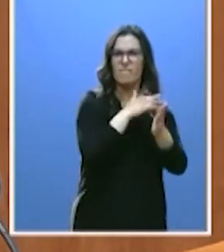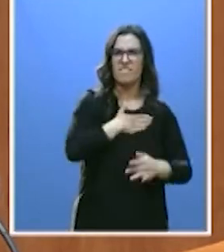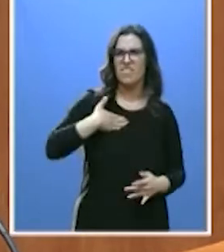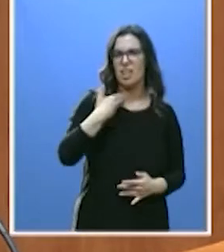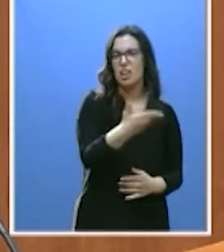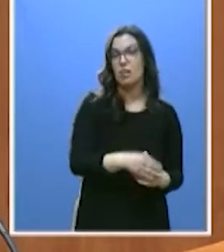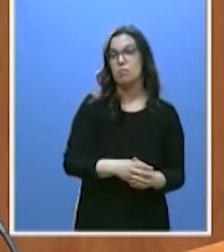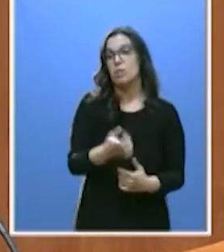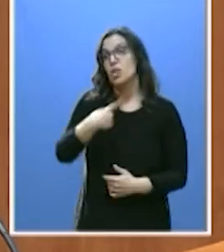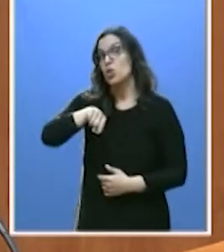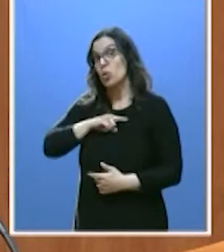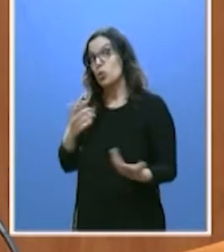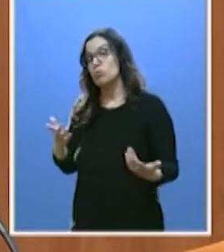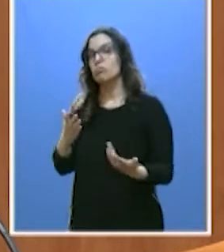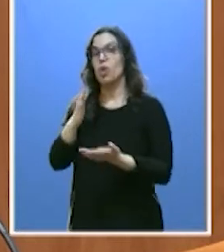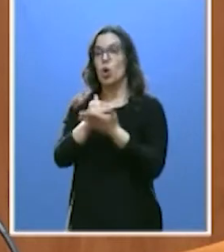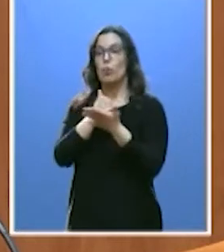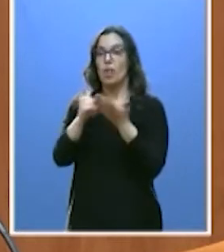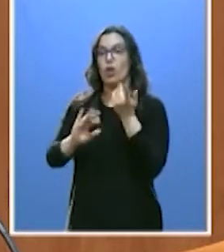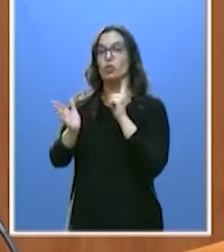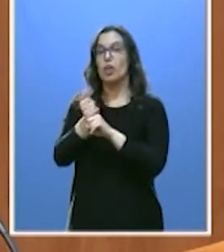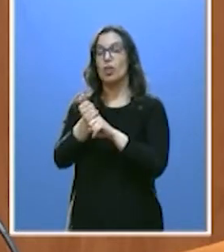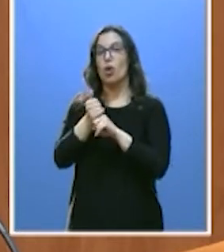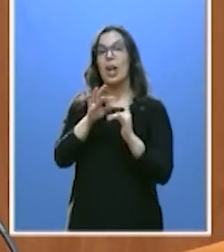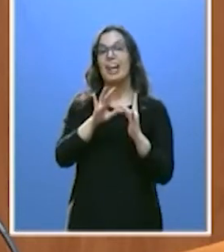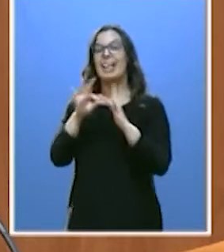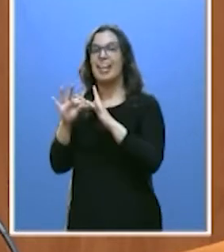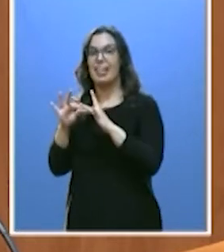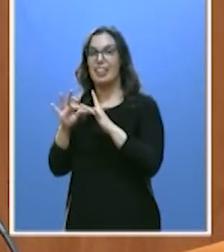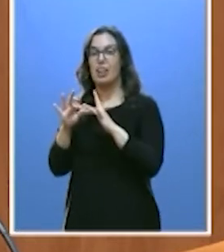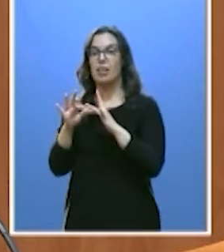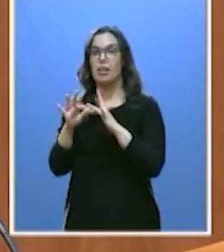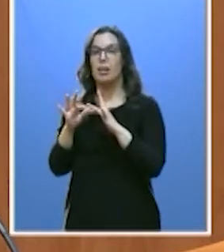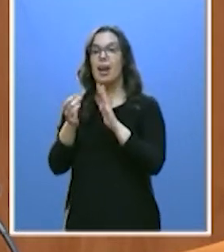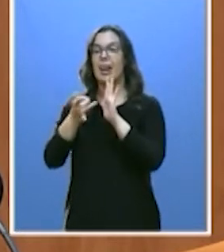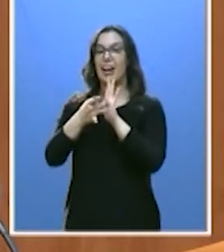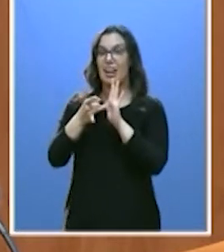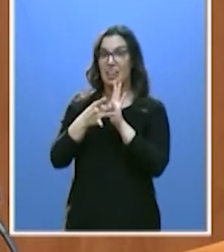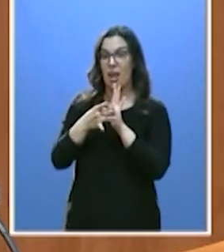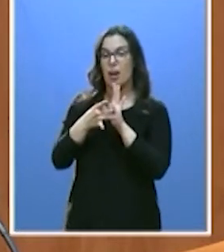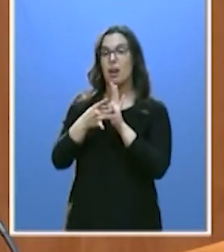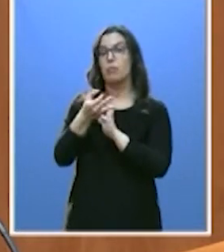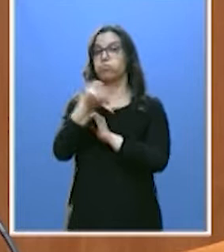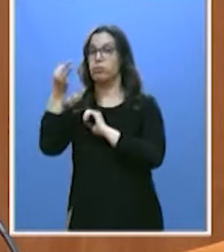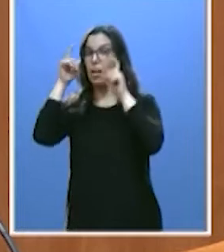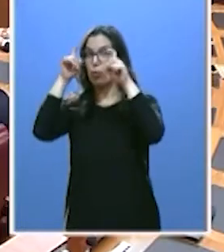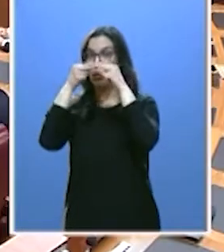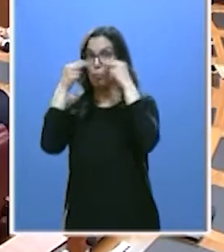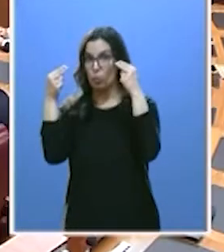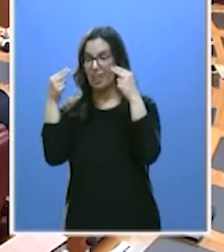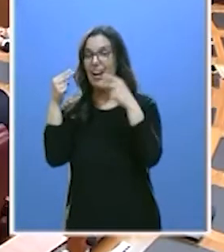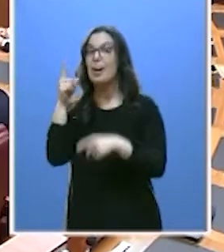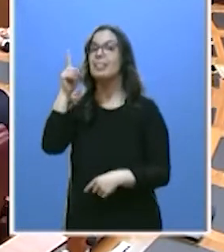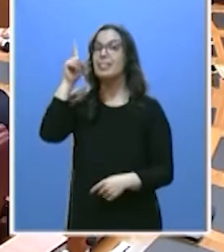Nosotros conseguimos que esta comunidad lidere no solo los rankings de calidad y eficiencia de nuestra educación pública, sino también